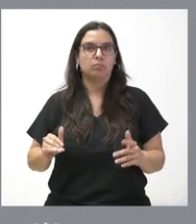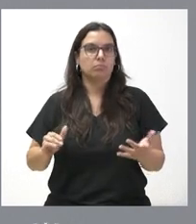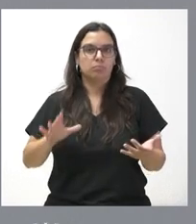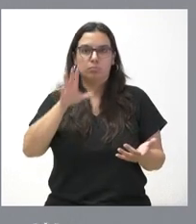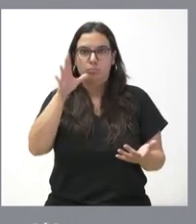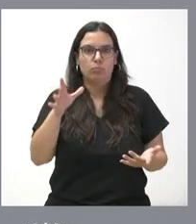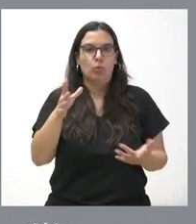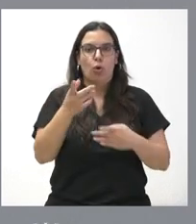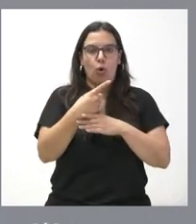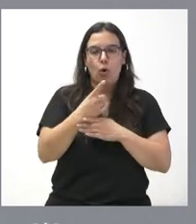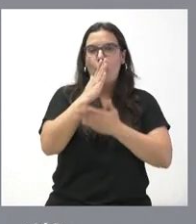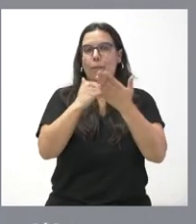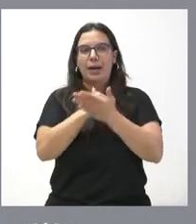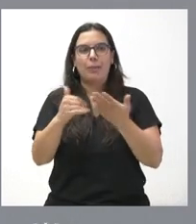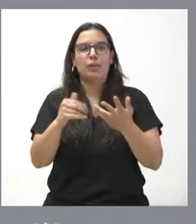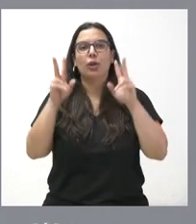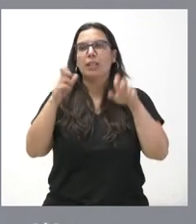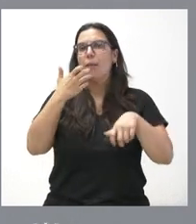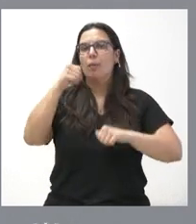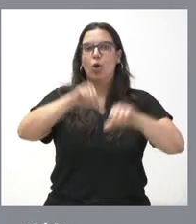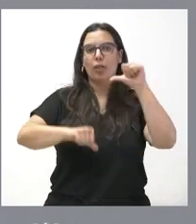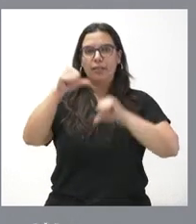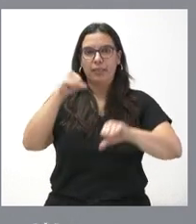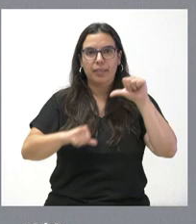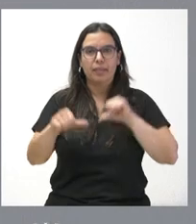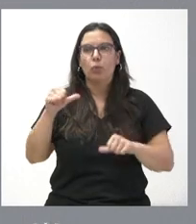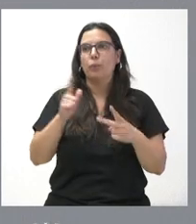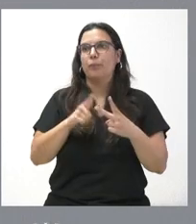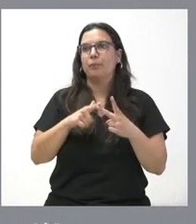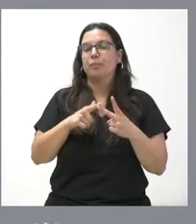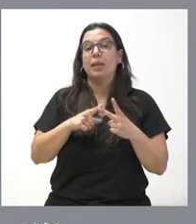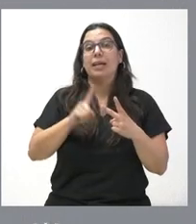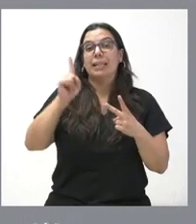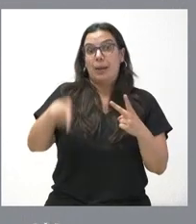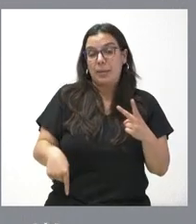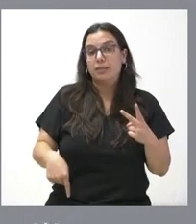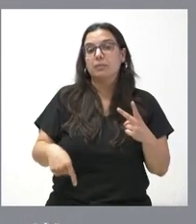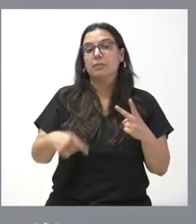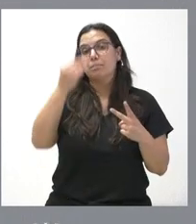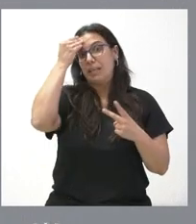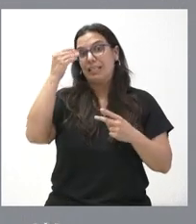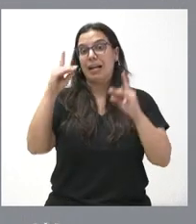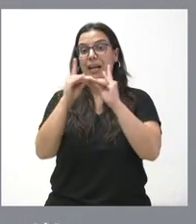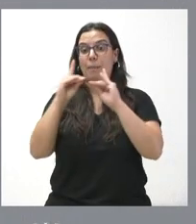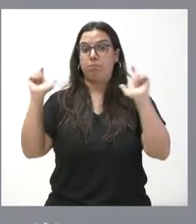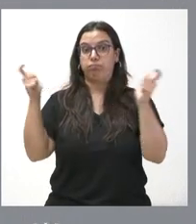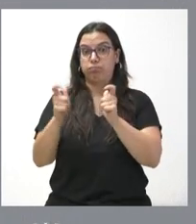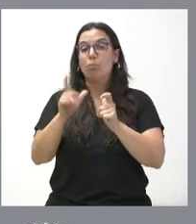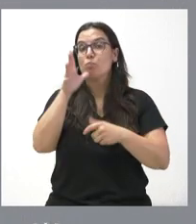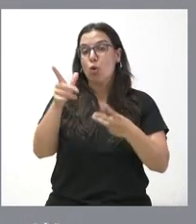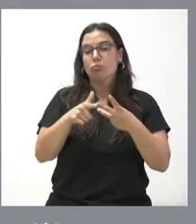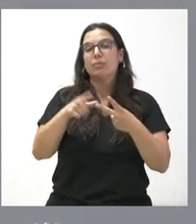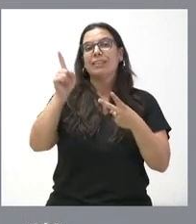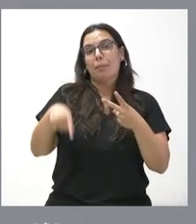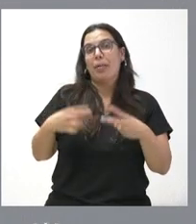fundamentalmente en lo que tiene que ver con las intervenciones quirúrgicas de ámbito hospitalario y, en segundo lugar, que tenemos que hacer efectivo el